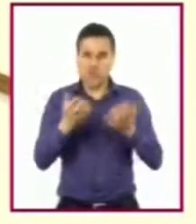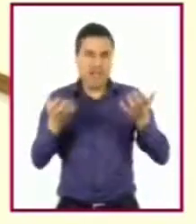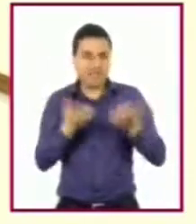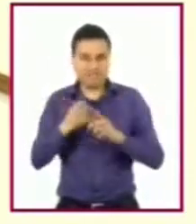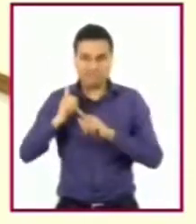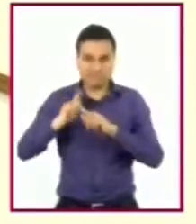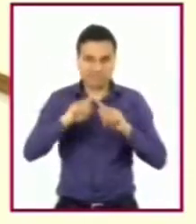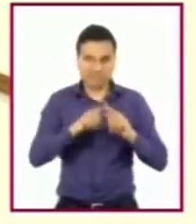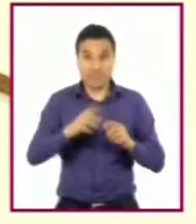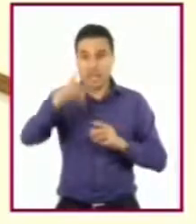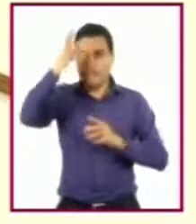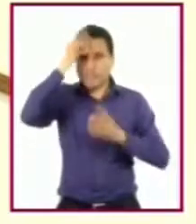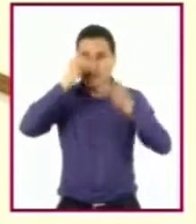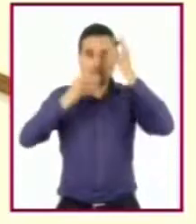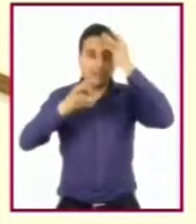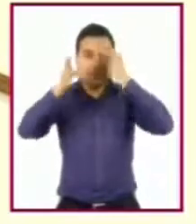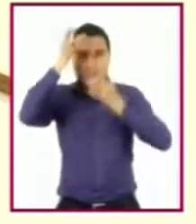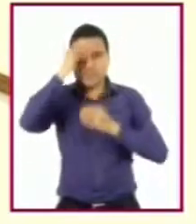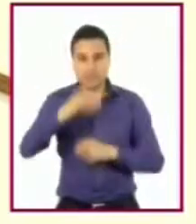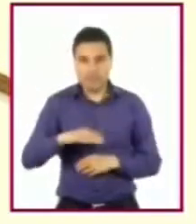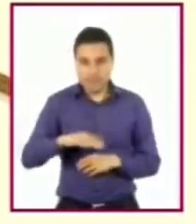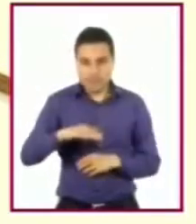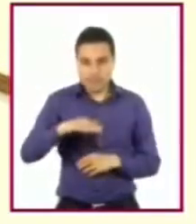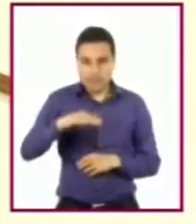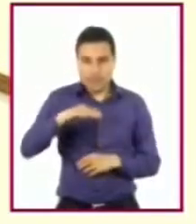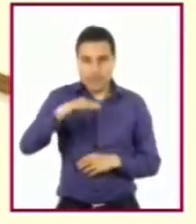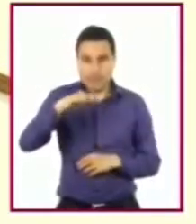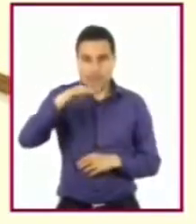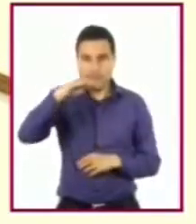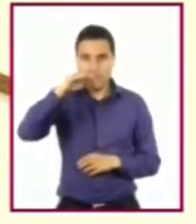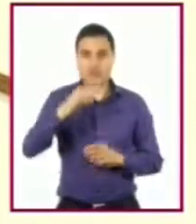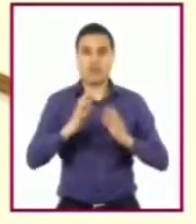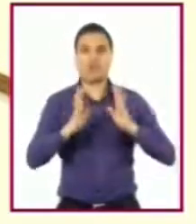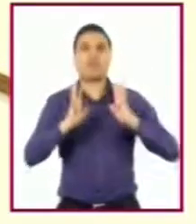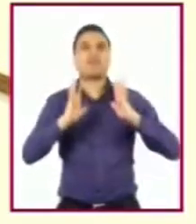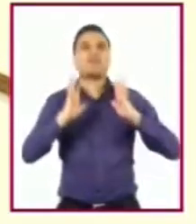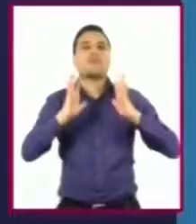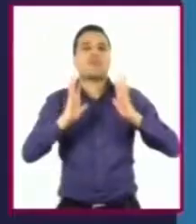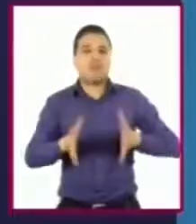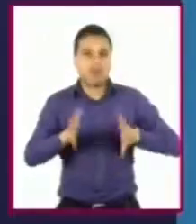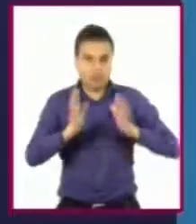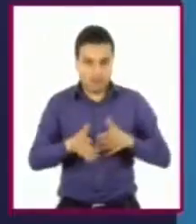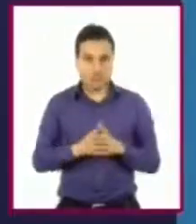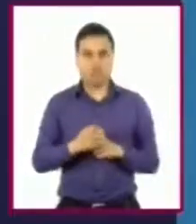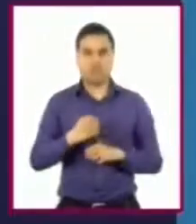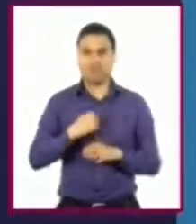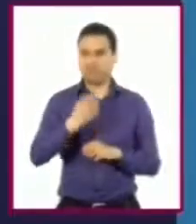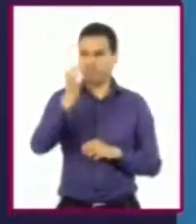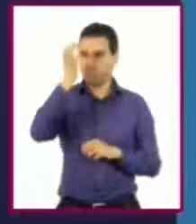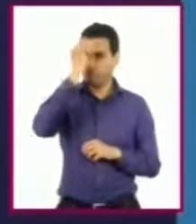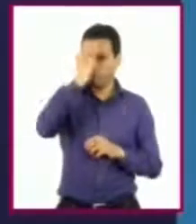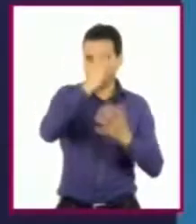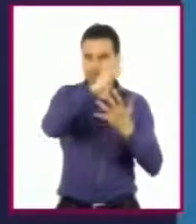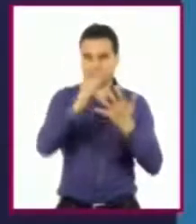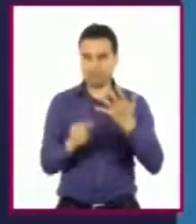vamos aprendiendo y desarrollando conocimientos y destrezas. Así es. Ustedes han